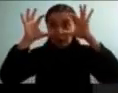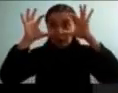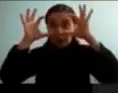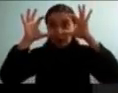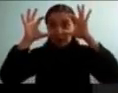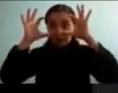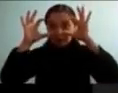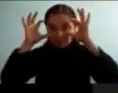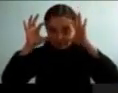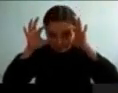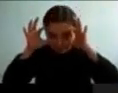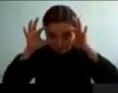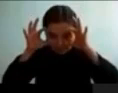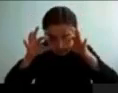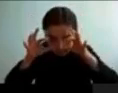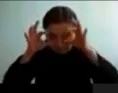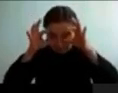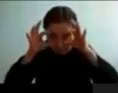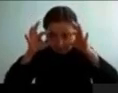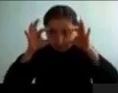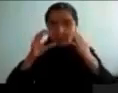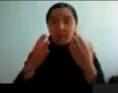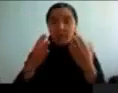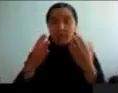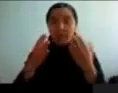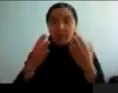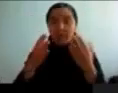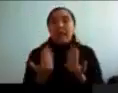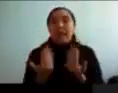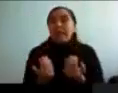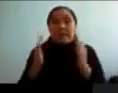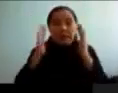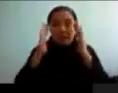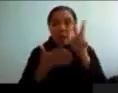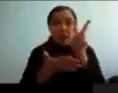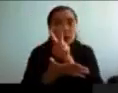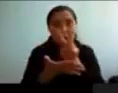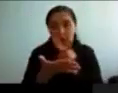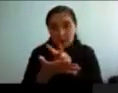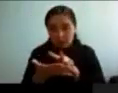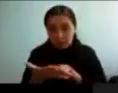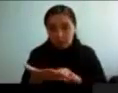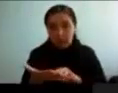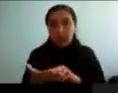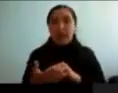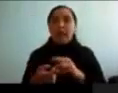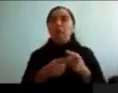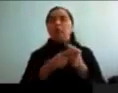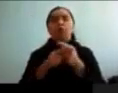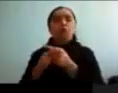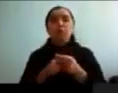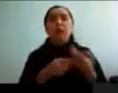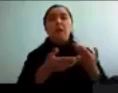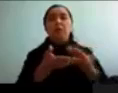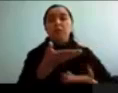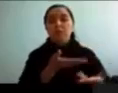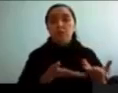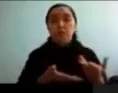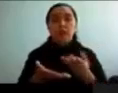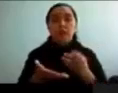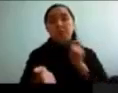realizando actividades que requieren mucha atención. Cómo leer, cómo estar en un contexto social, cómo hacer tareas de memoria.